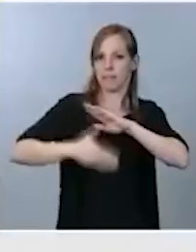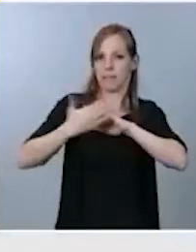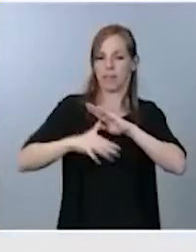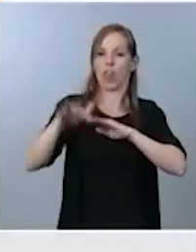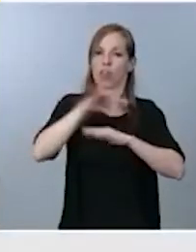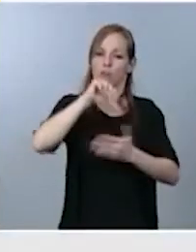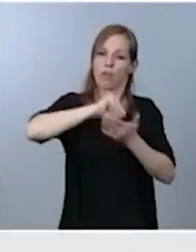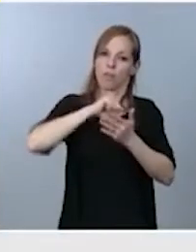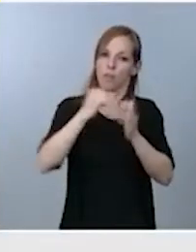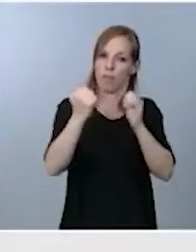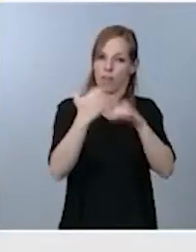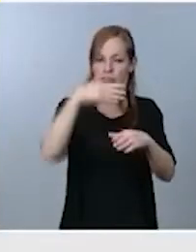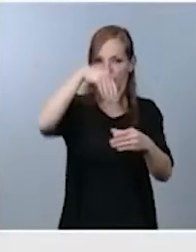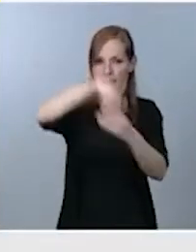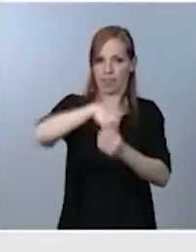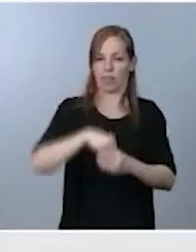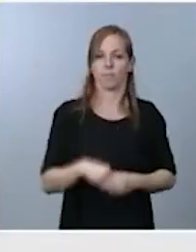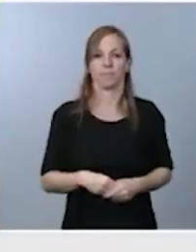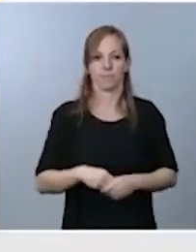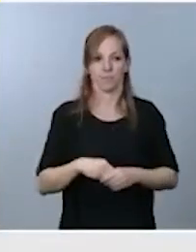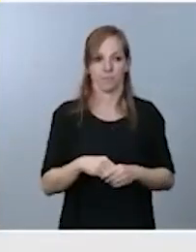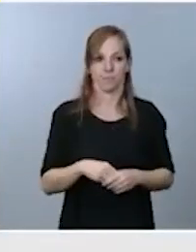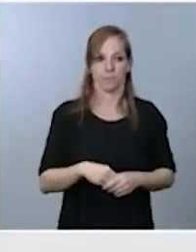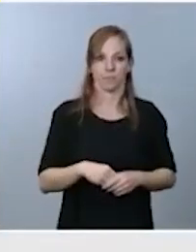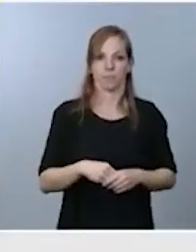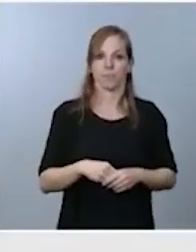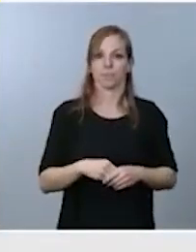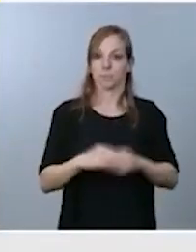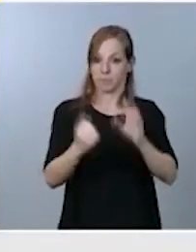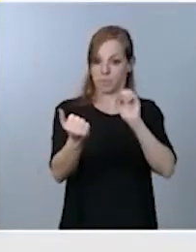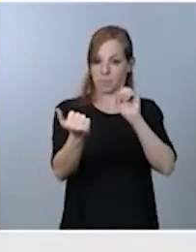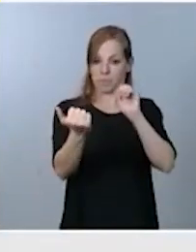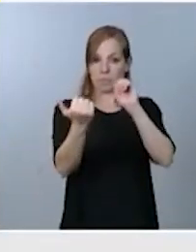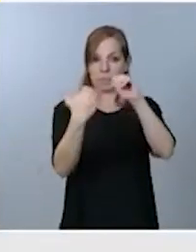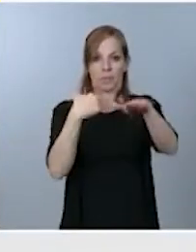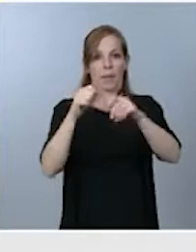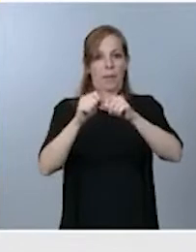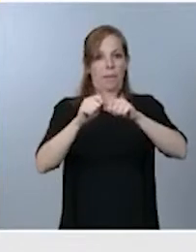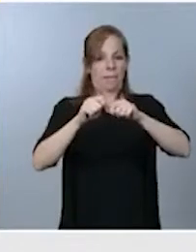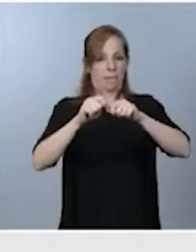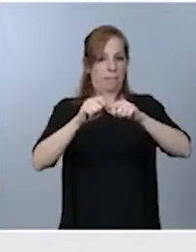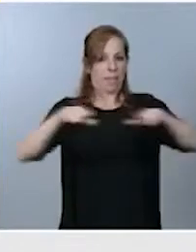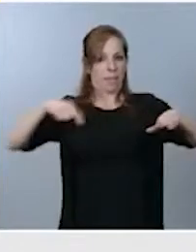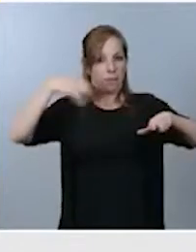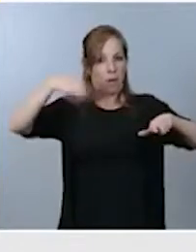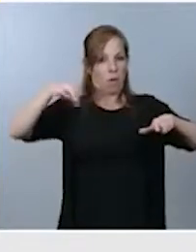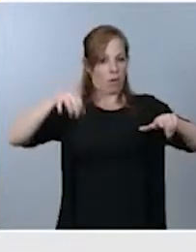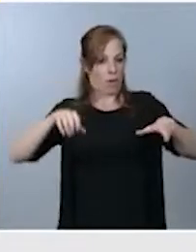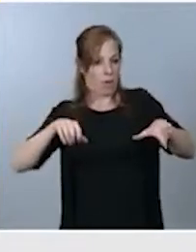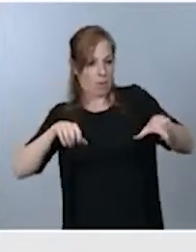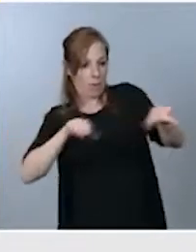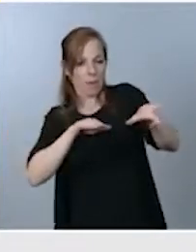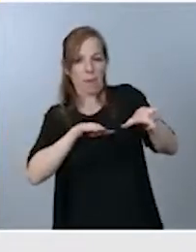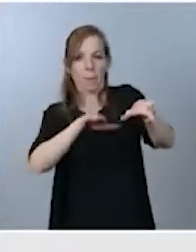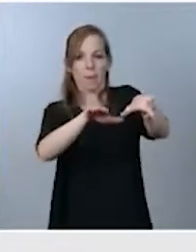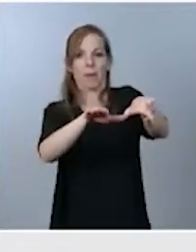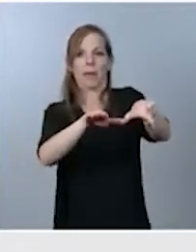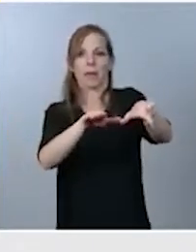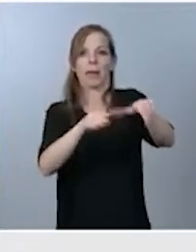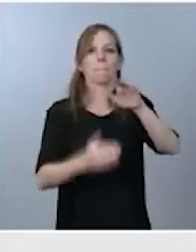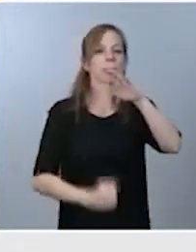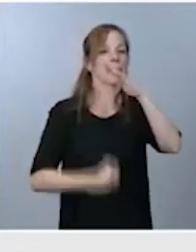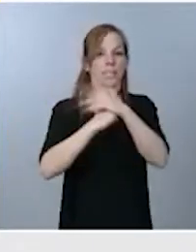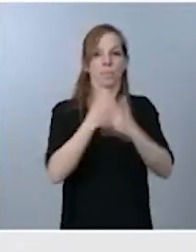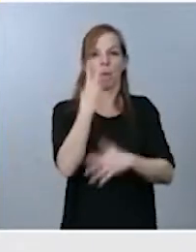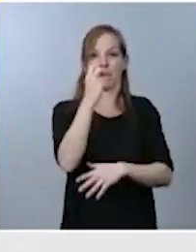En las vías que dispongan de plataforma única de calzada y acera, el límite será de 20 km hora. ¿Cuáles son estas?